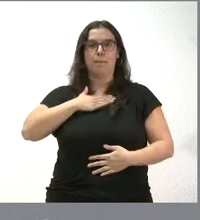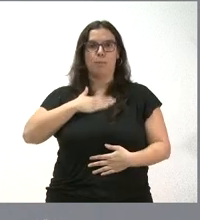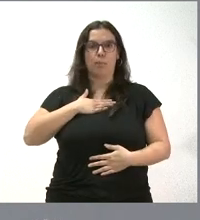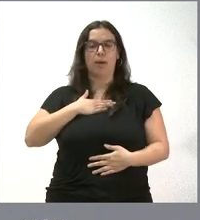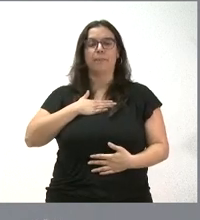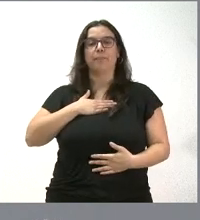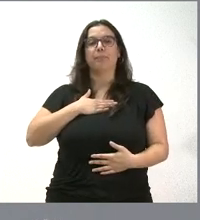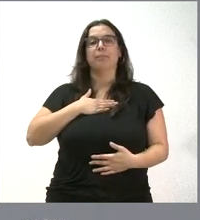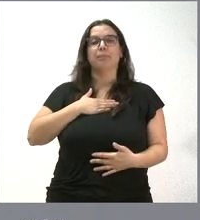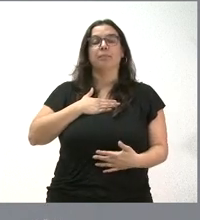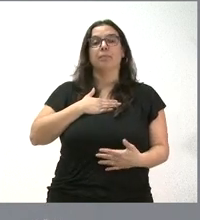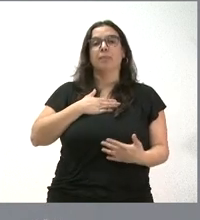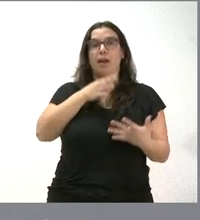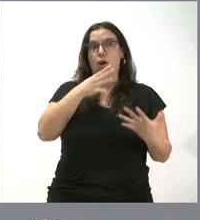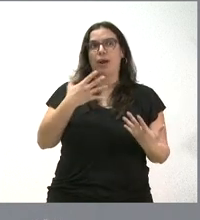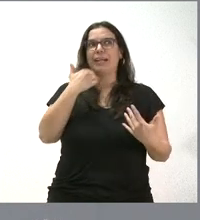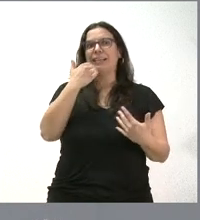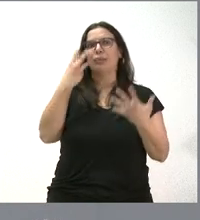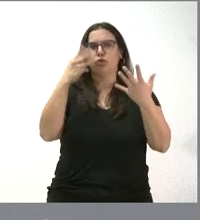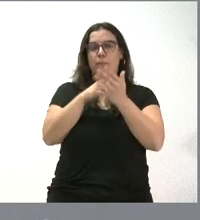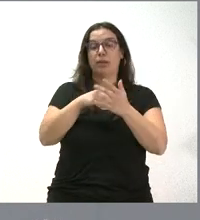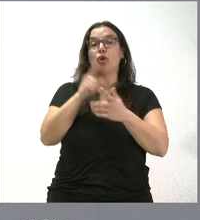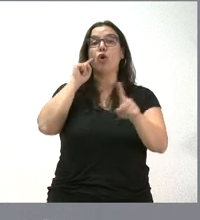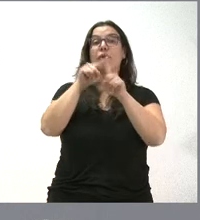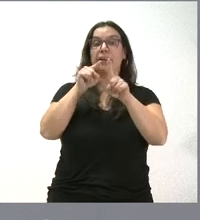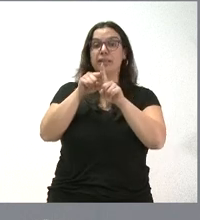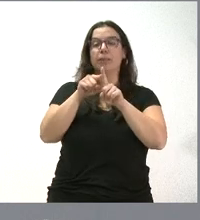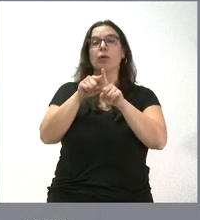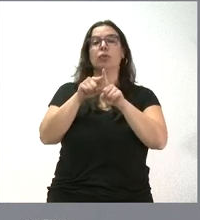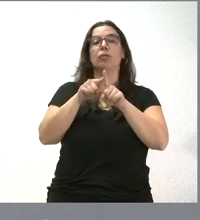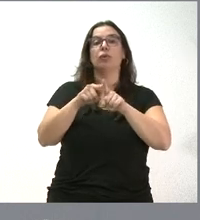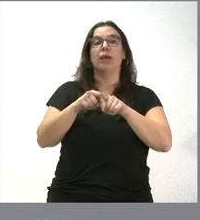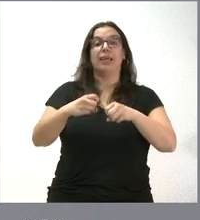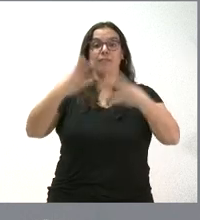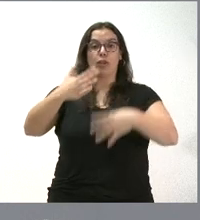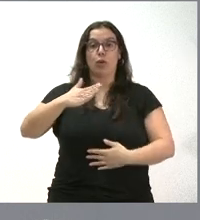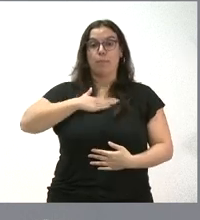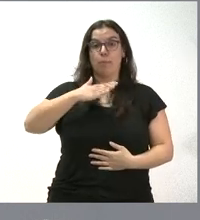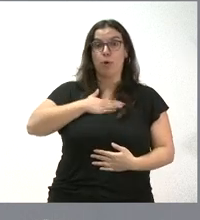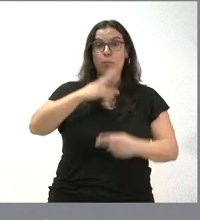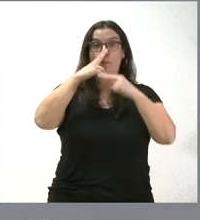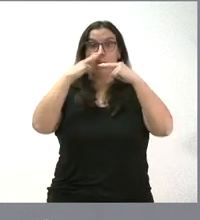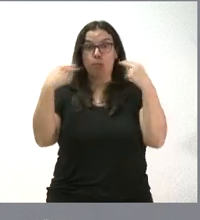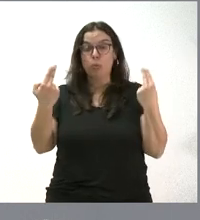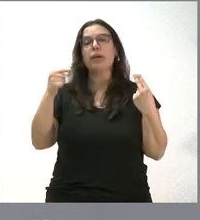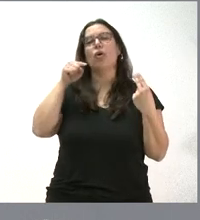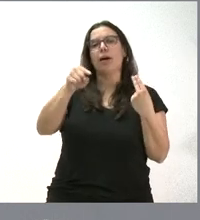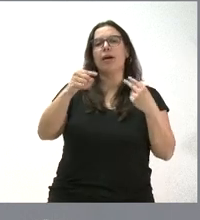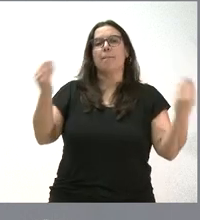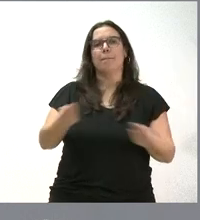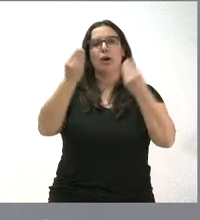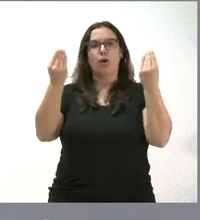instalaciones tenemos actualmente. El objetivo es fomentar las instalaciones de autoconsumo fotovoltaicos en edificios públicos, propiedad de la Administración